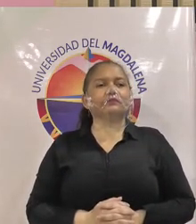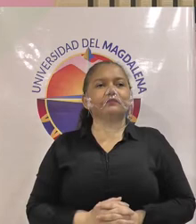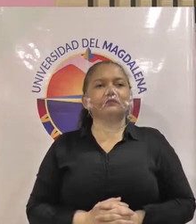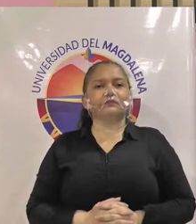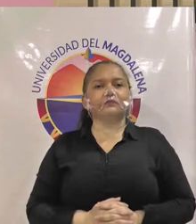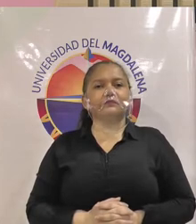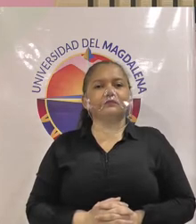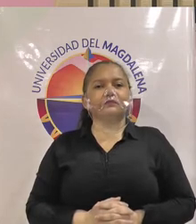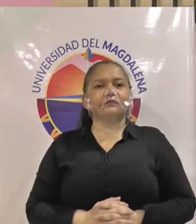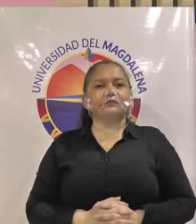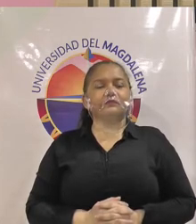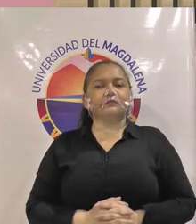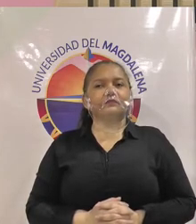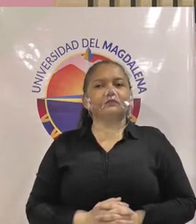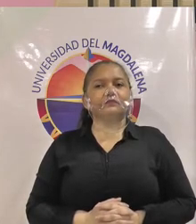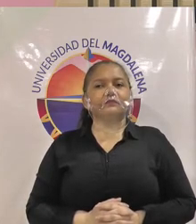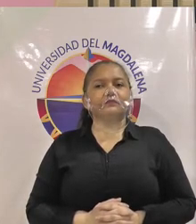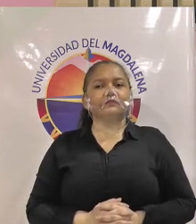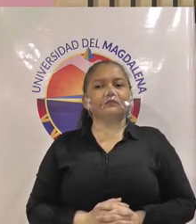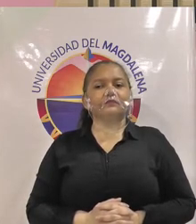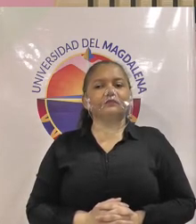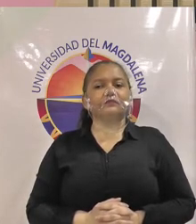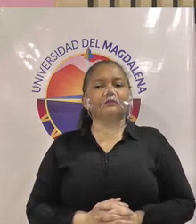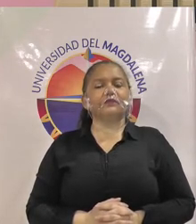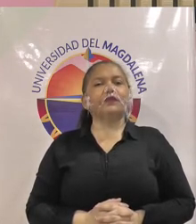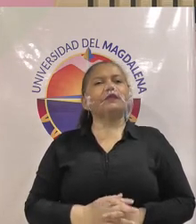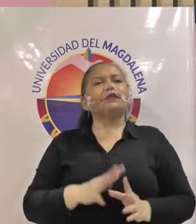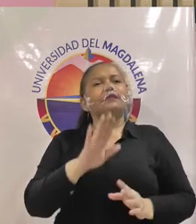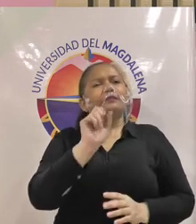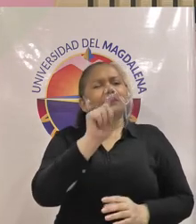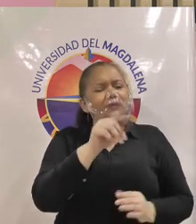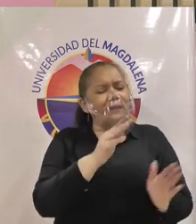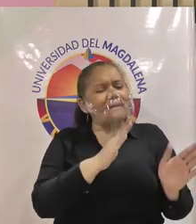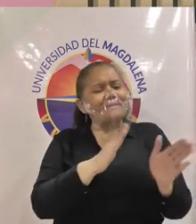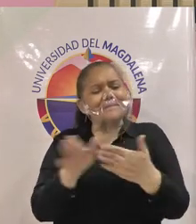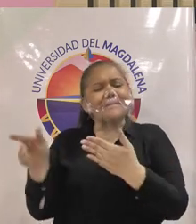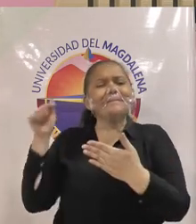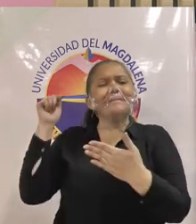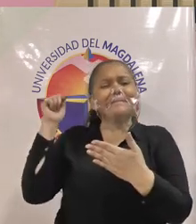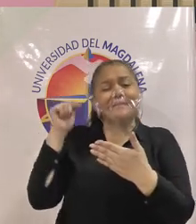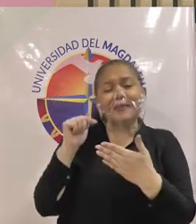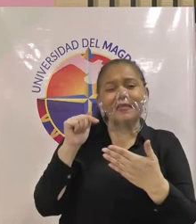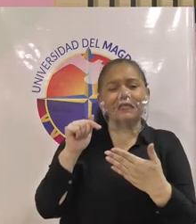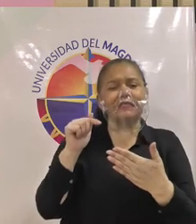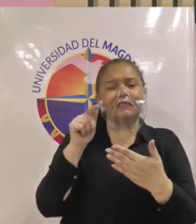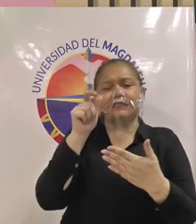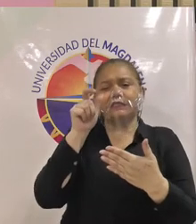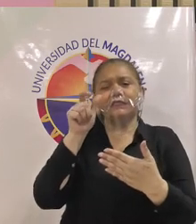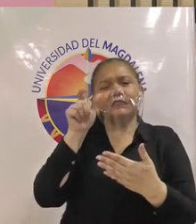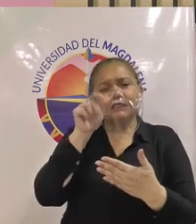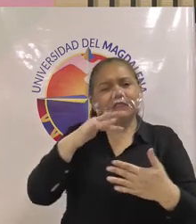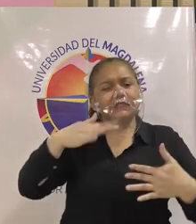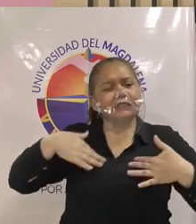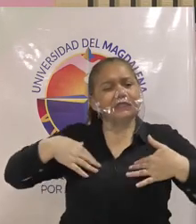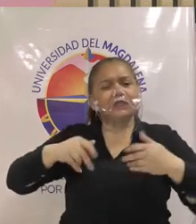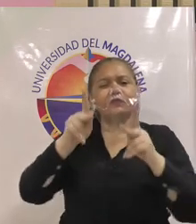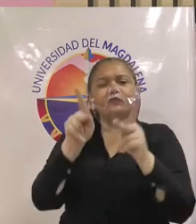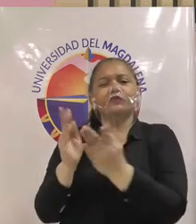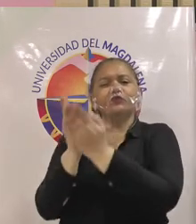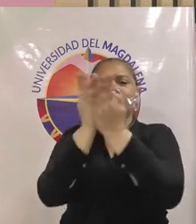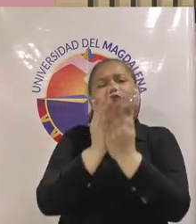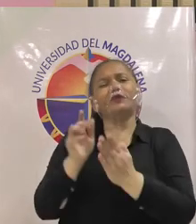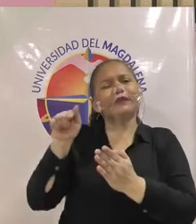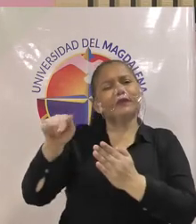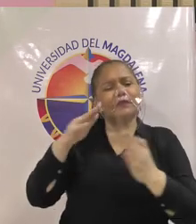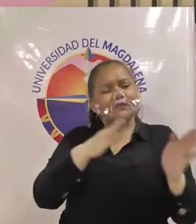la calidad de la salud de los estudiantes segunda inquietud cómo piensan mejorar el